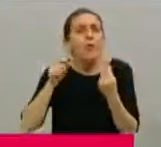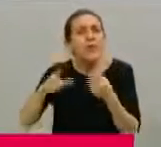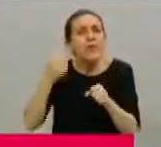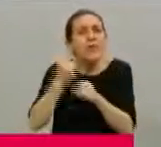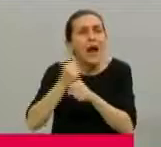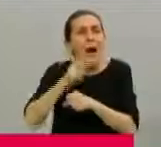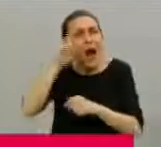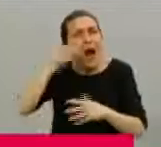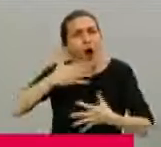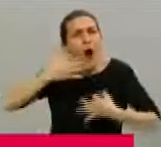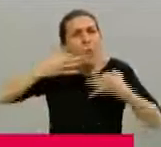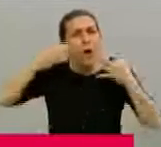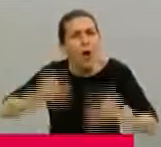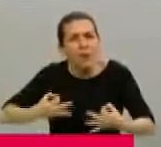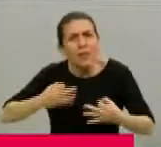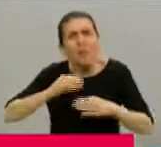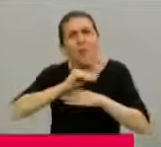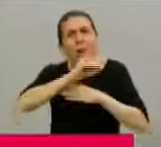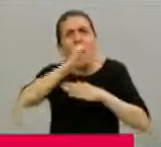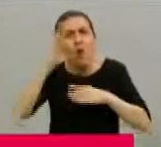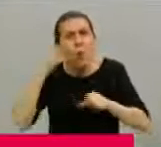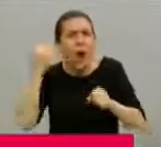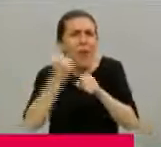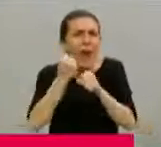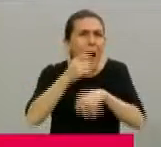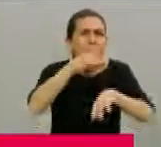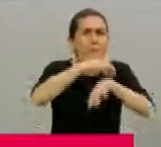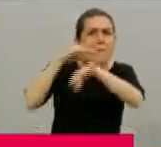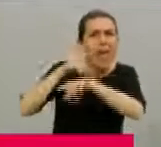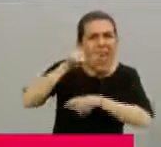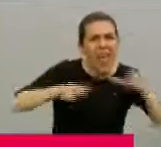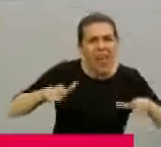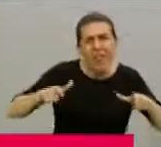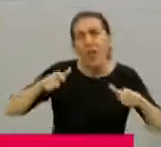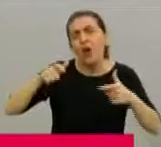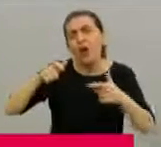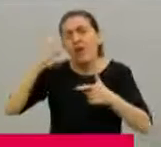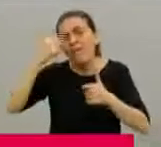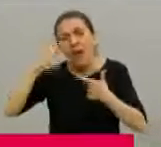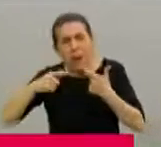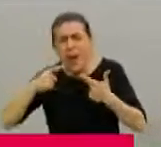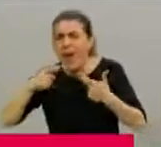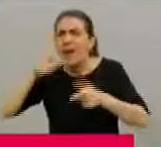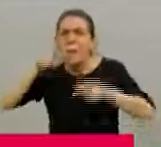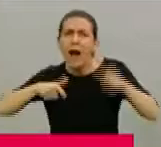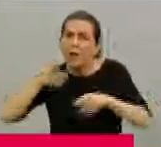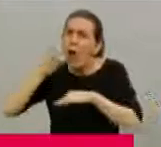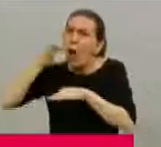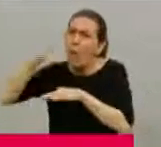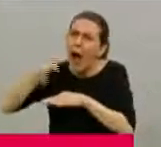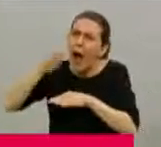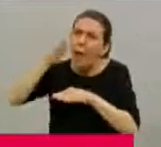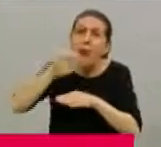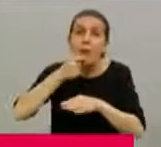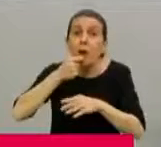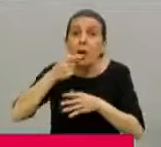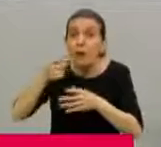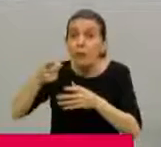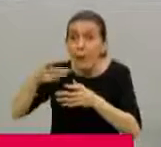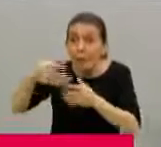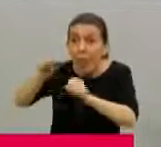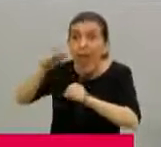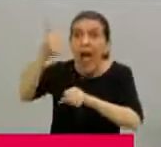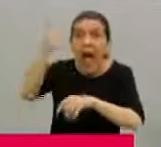compromiso hasta altas horas de la noche. No se deja de visitar a ninguna persona en cuanto se lo detecta como